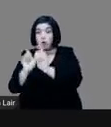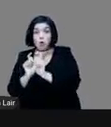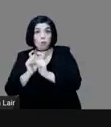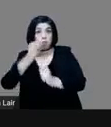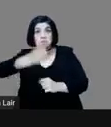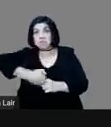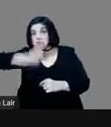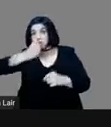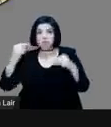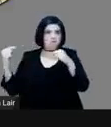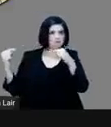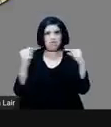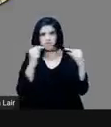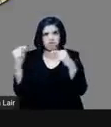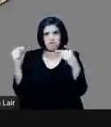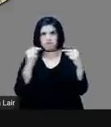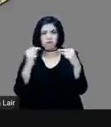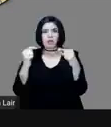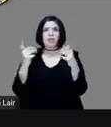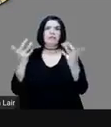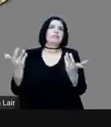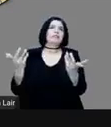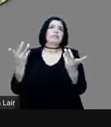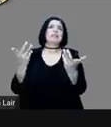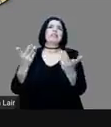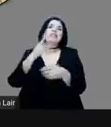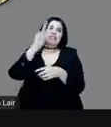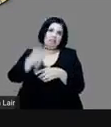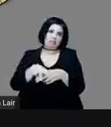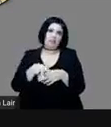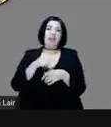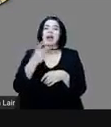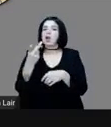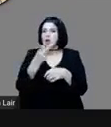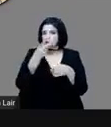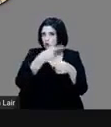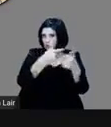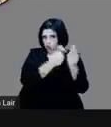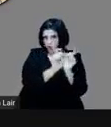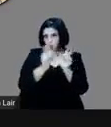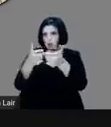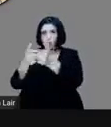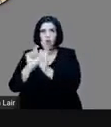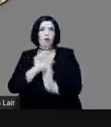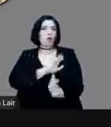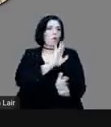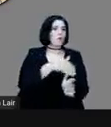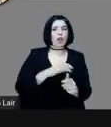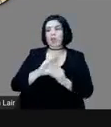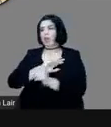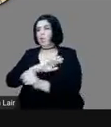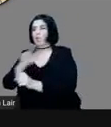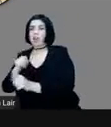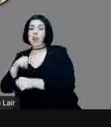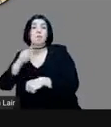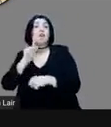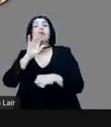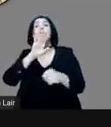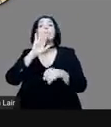se van a sufrir bajas por ambos lados, pero principalmente por el lado indígena.